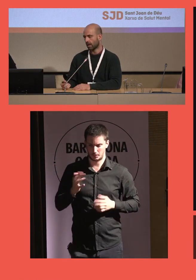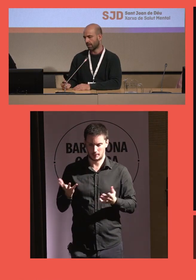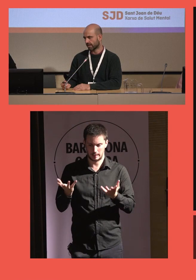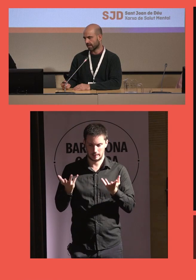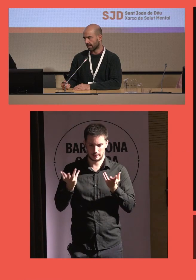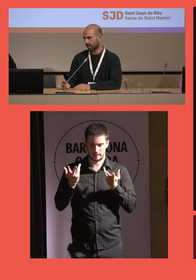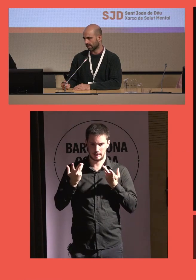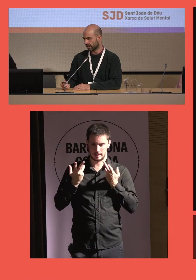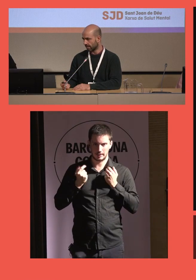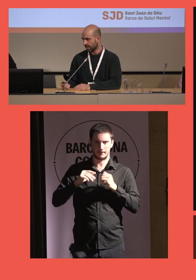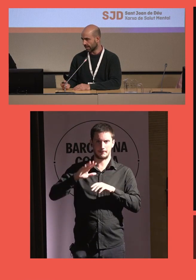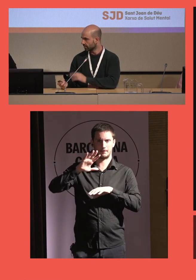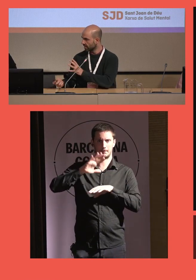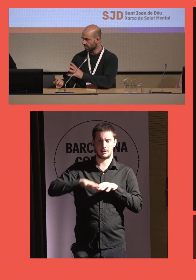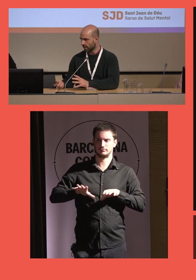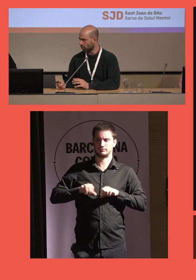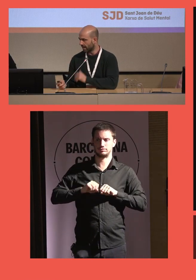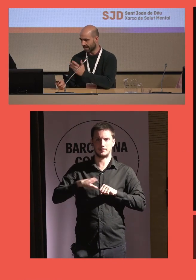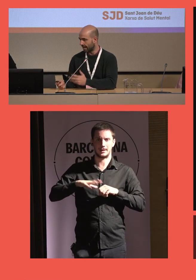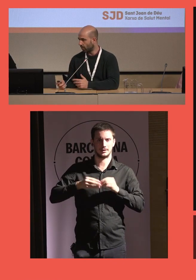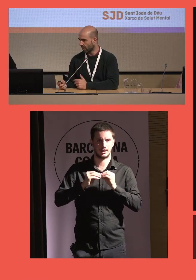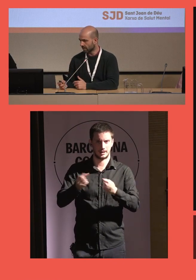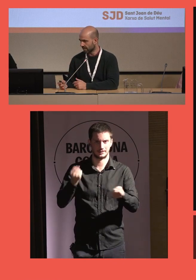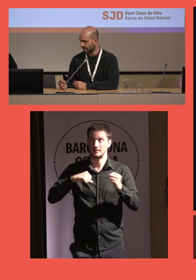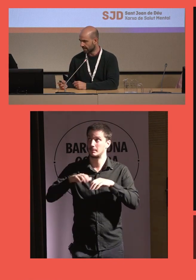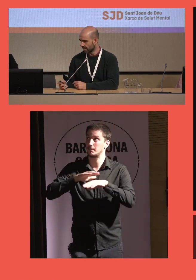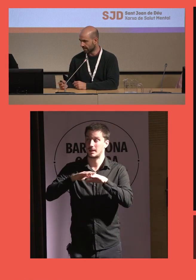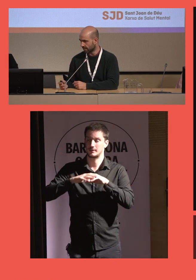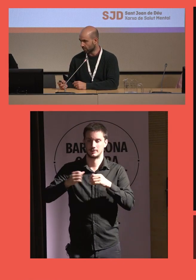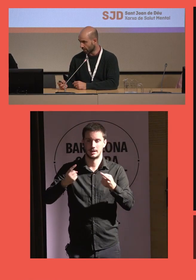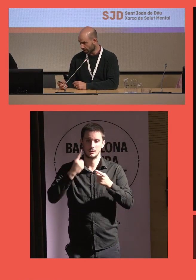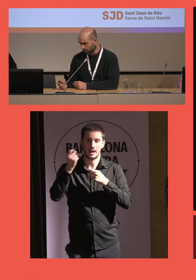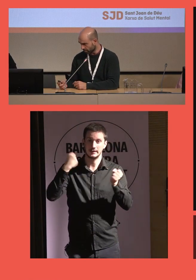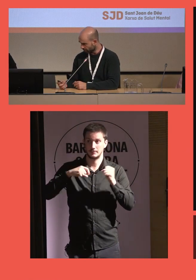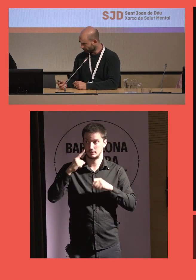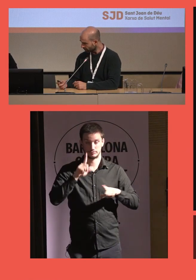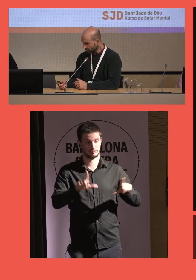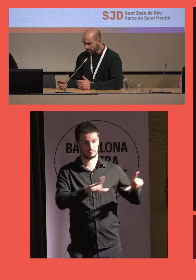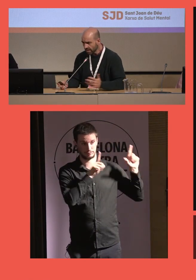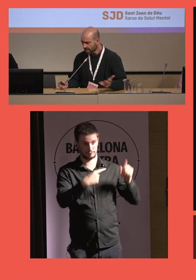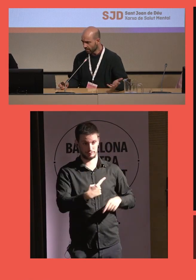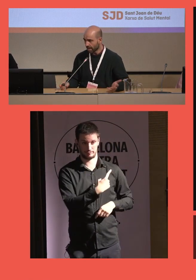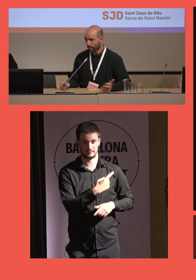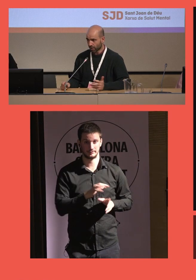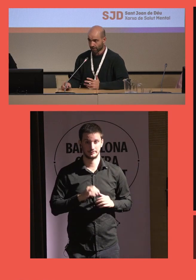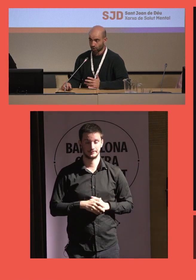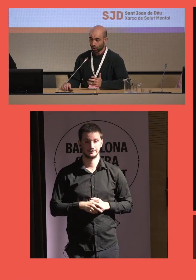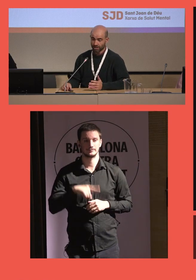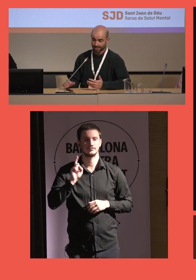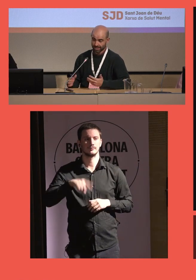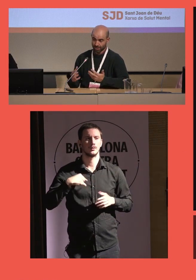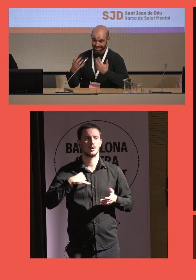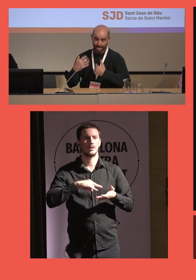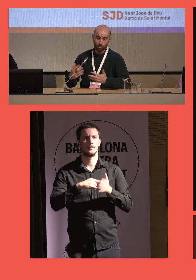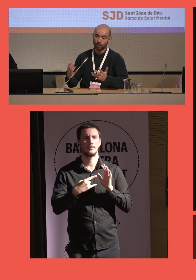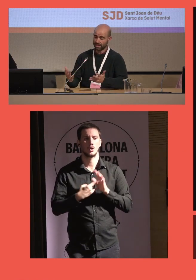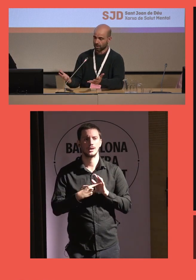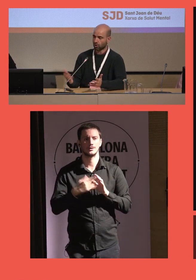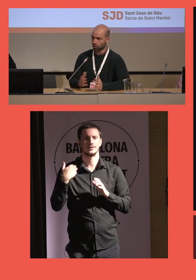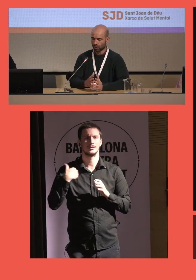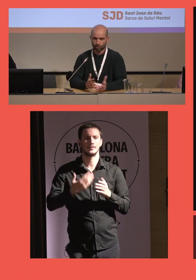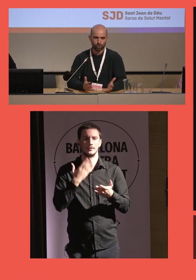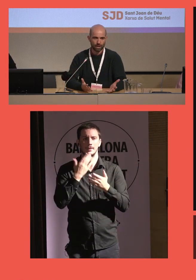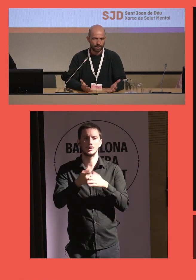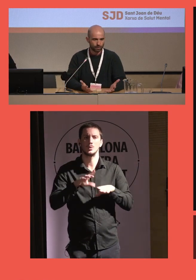hacer estas actividades disculpad ya acabo una serie de actividades que hemos ido haciendo bien el proyecto tal y como